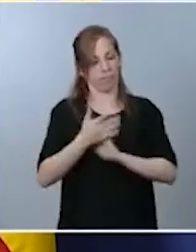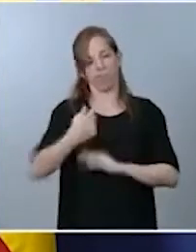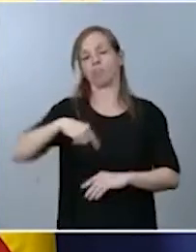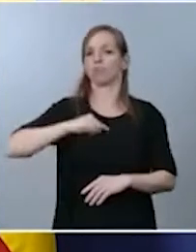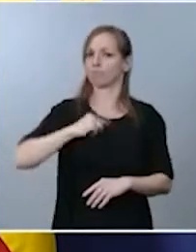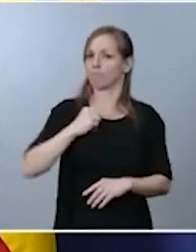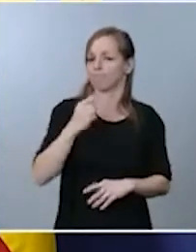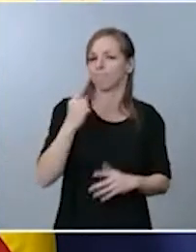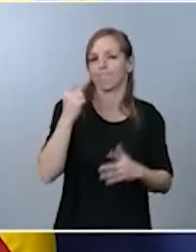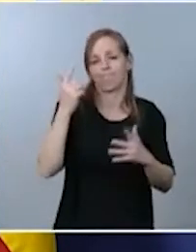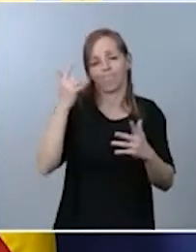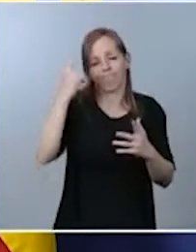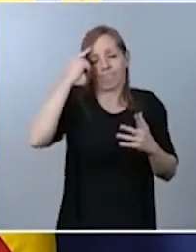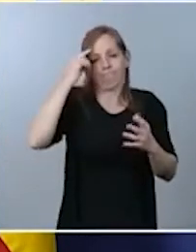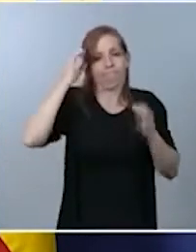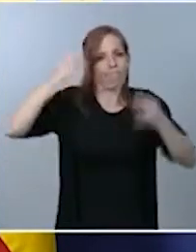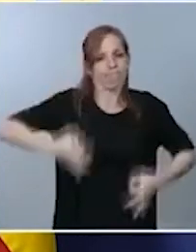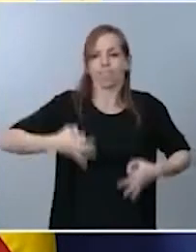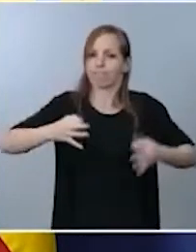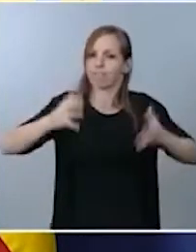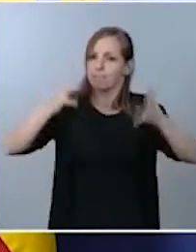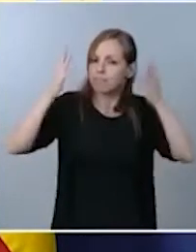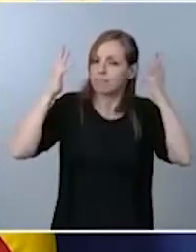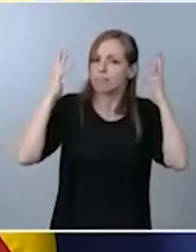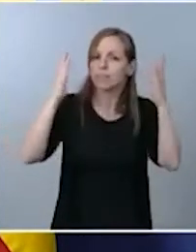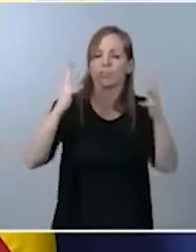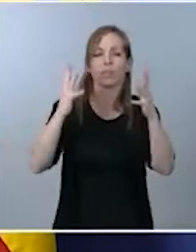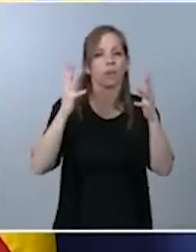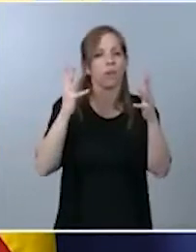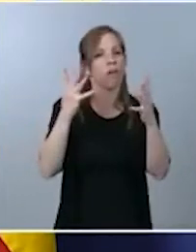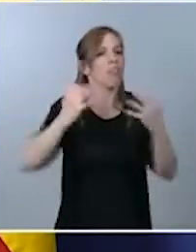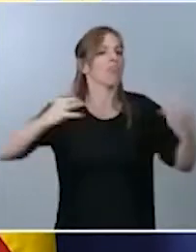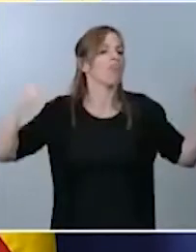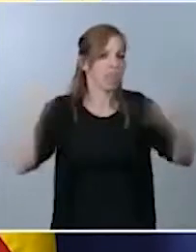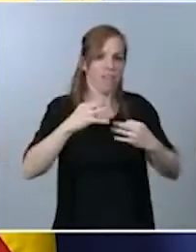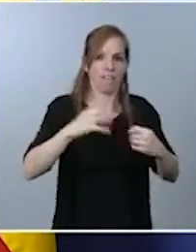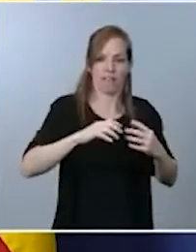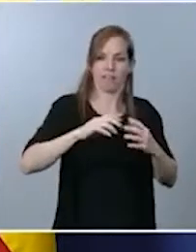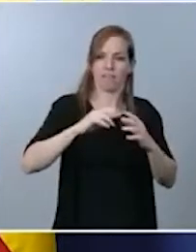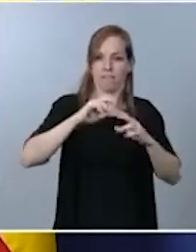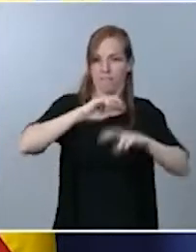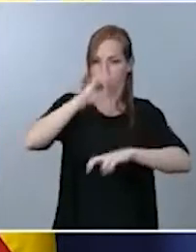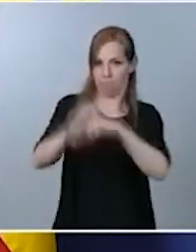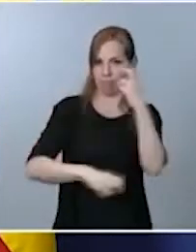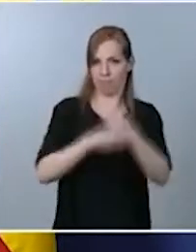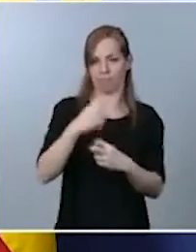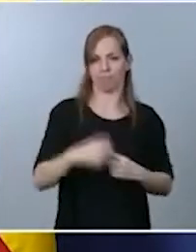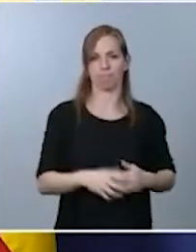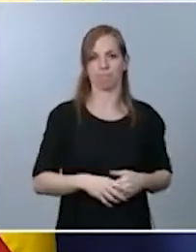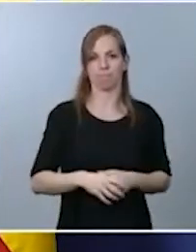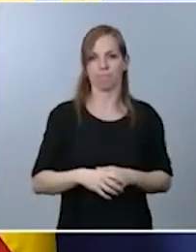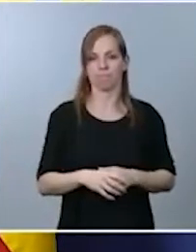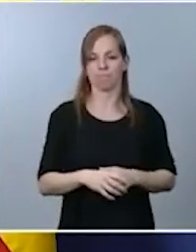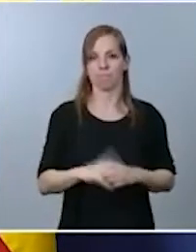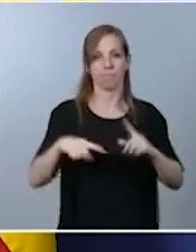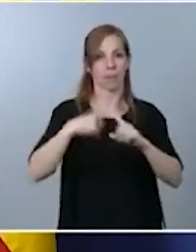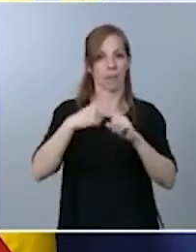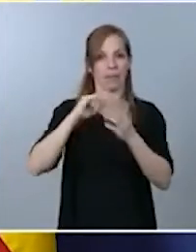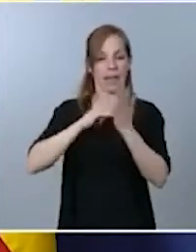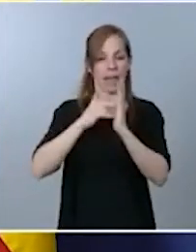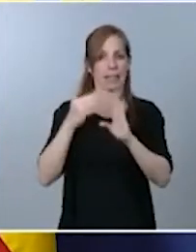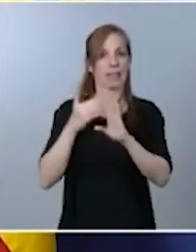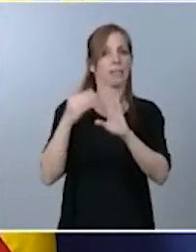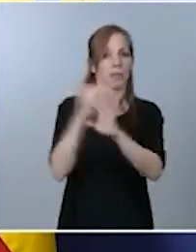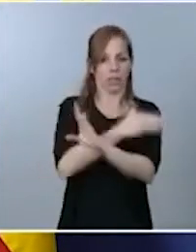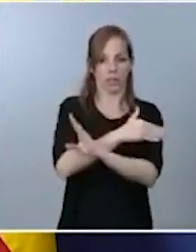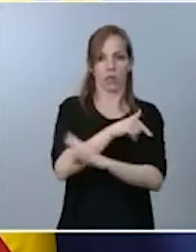y determina la necesidad de esta modificación. Además, el anteproyecto extiende esta misma sanción